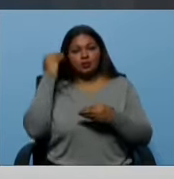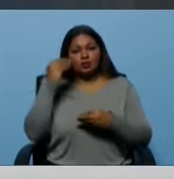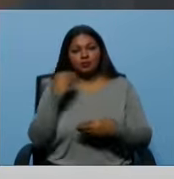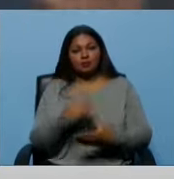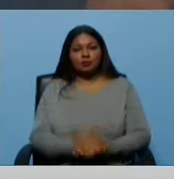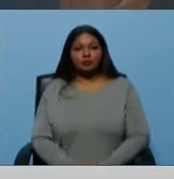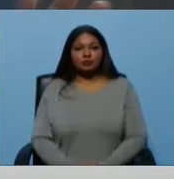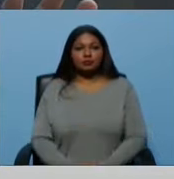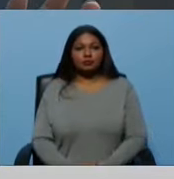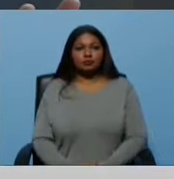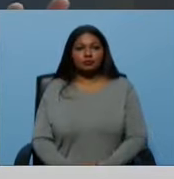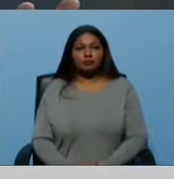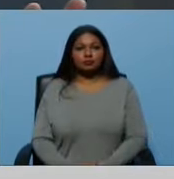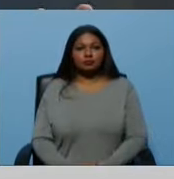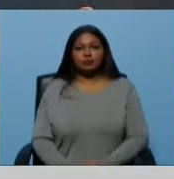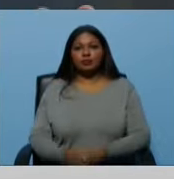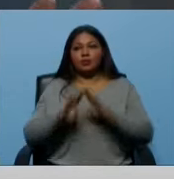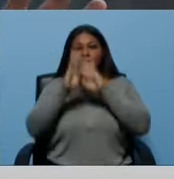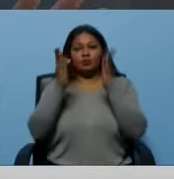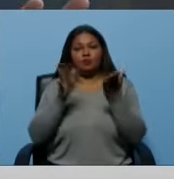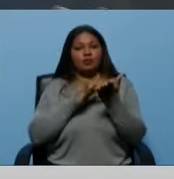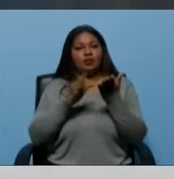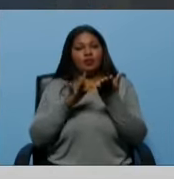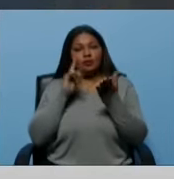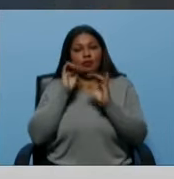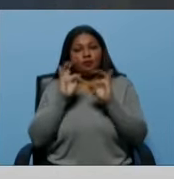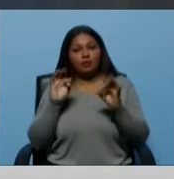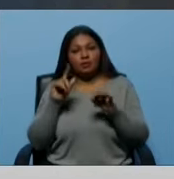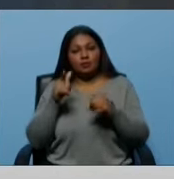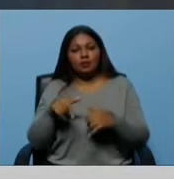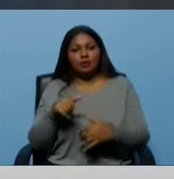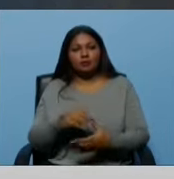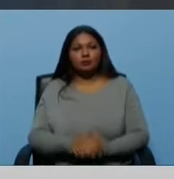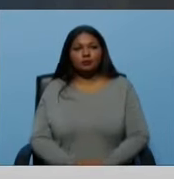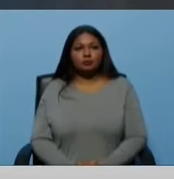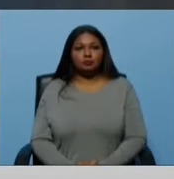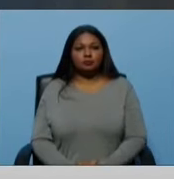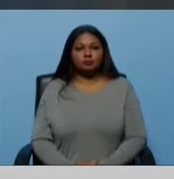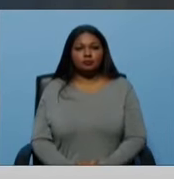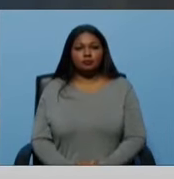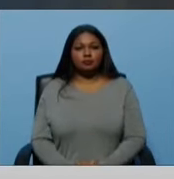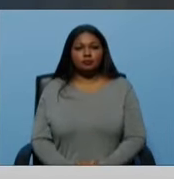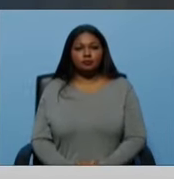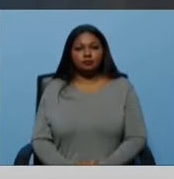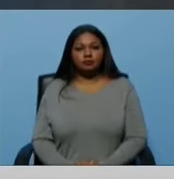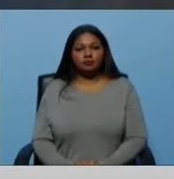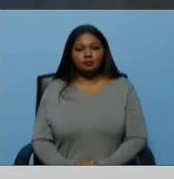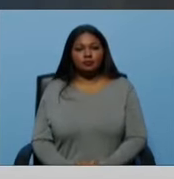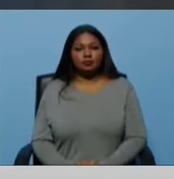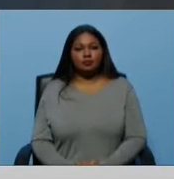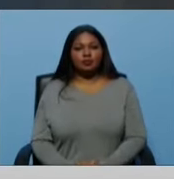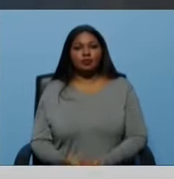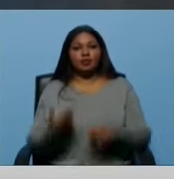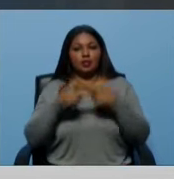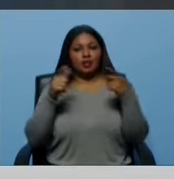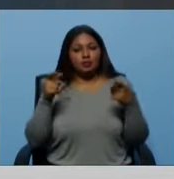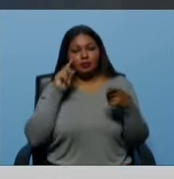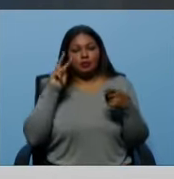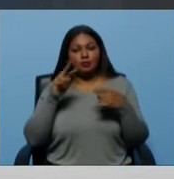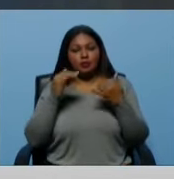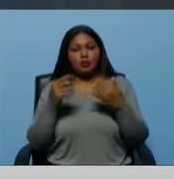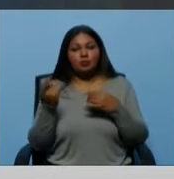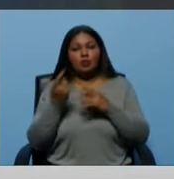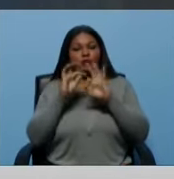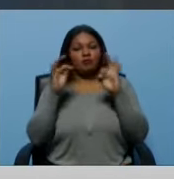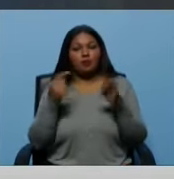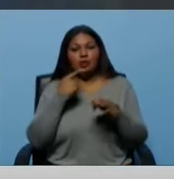el mundo digital es algo contra lo que no... O sea, es que ahora... O nadie está diciendo que no vamos a salir de la globalización. Exacto. O sea, eso es lo que trato